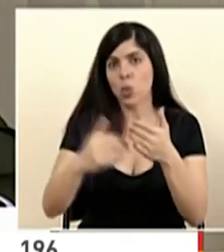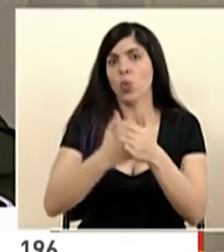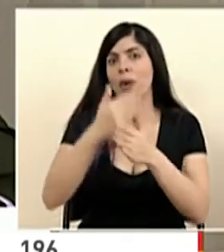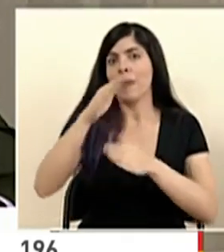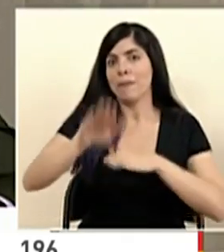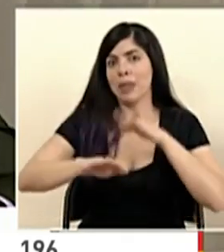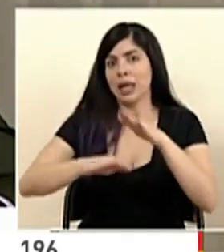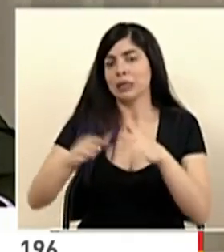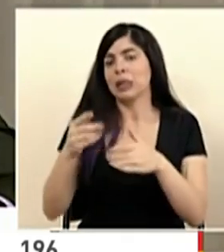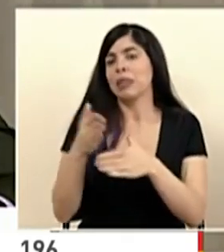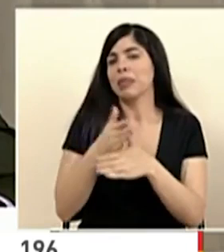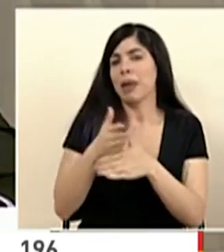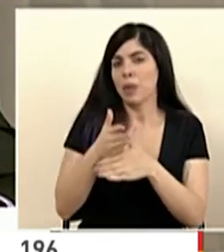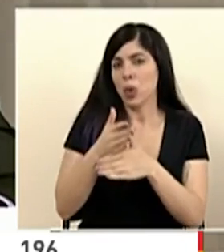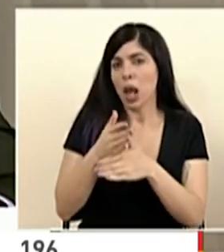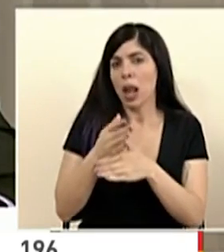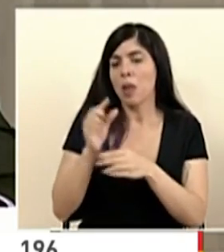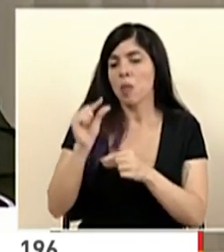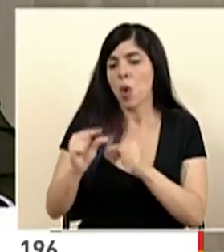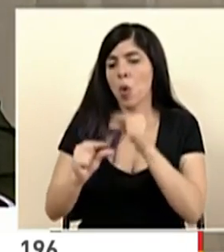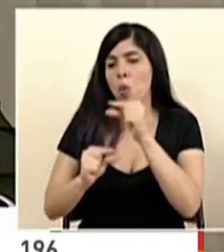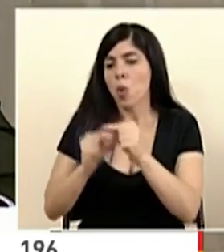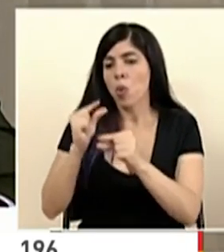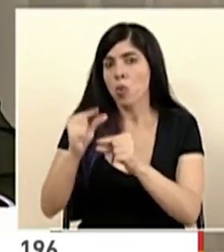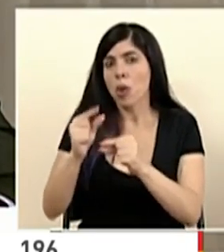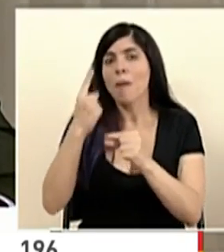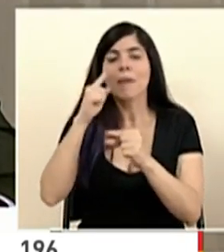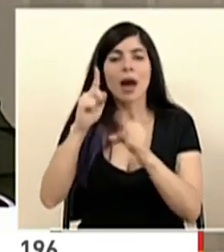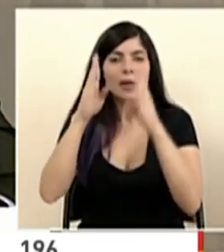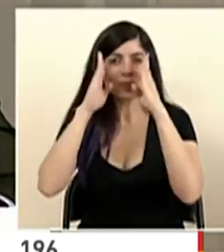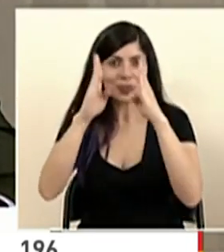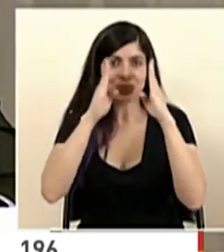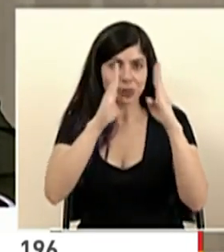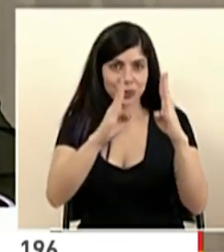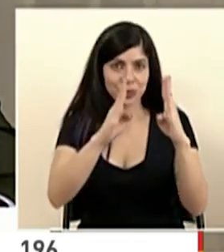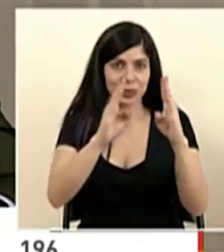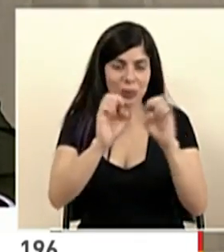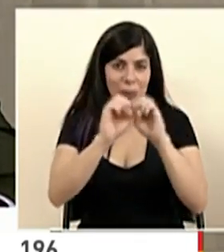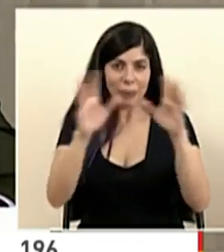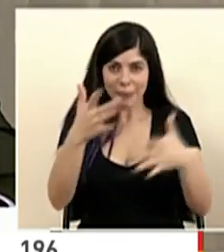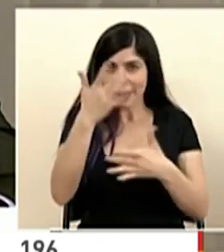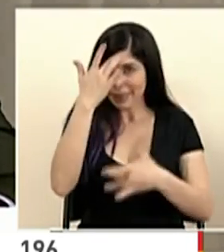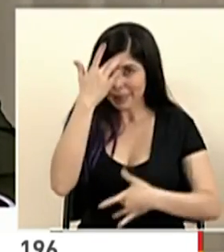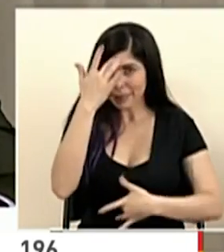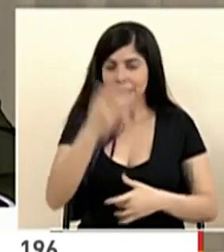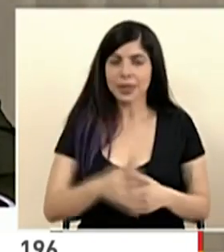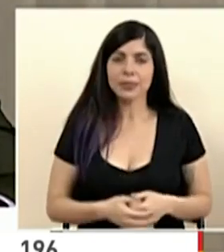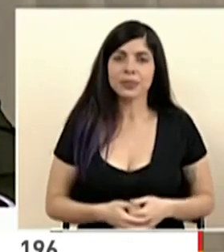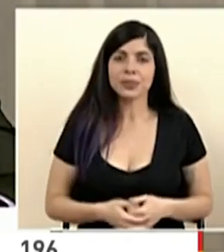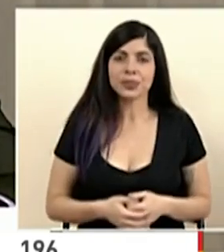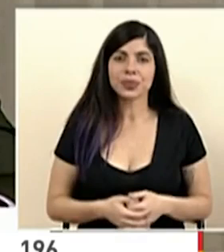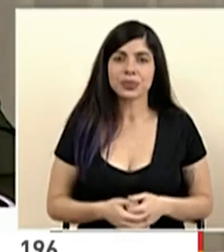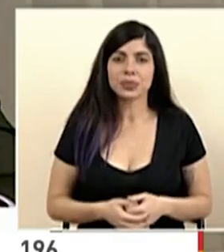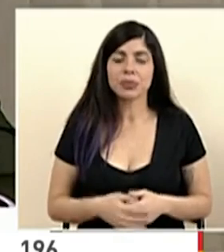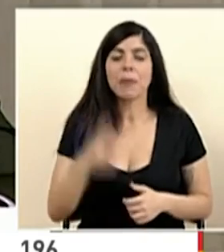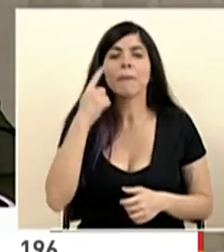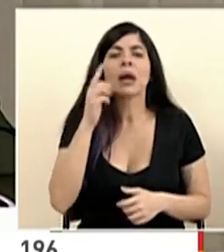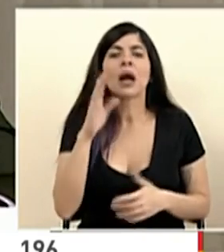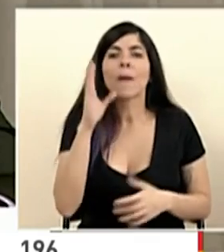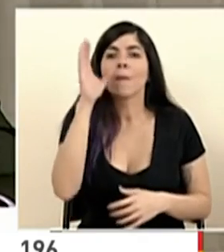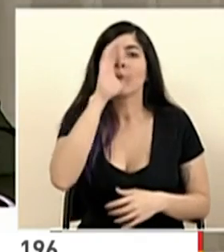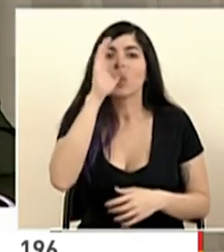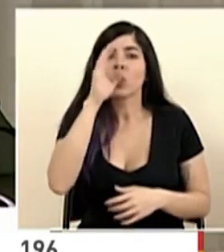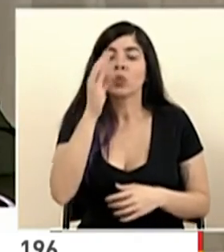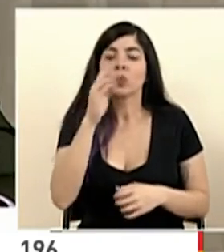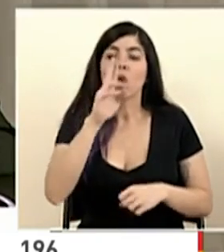parciales y progresivos en materia de atención de la pandemia, de búsqueda de una